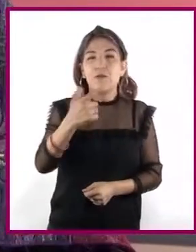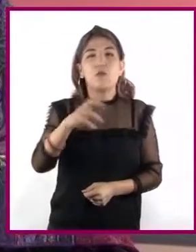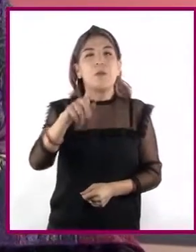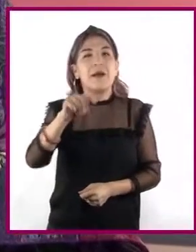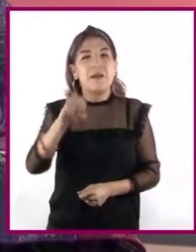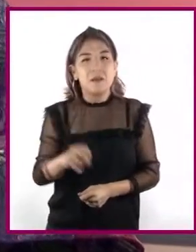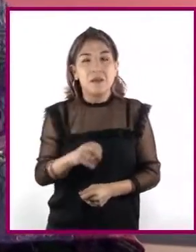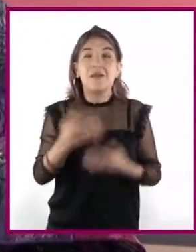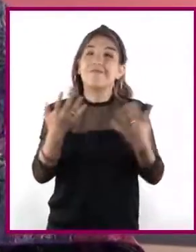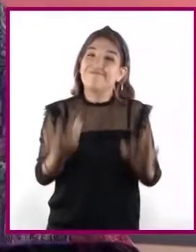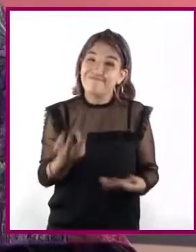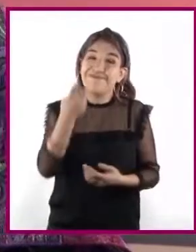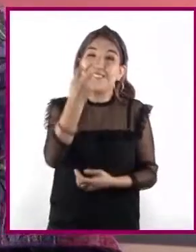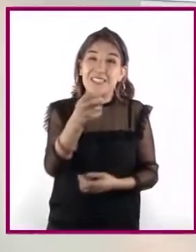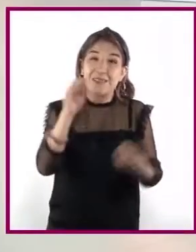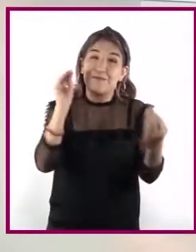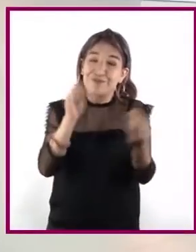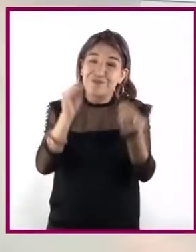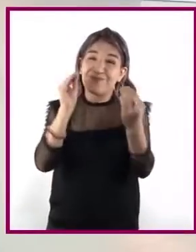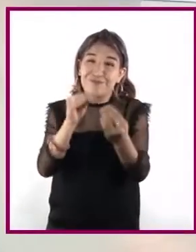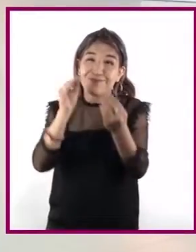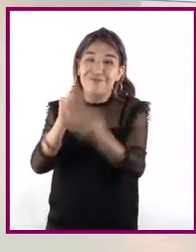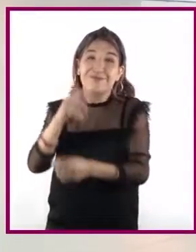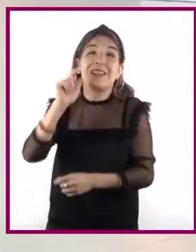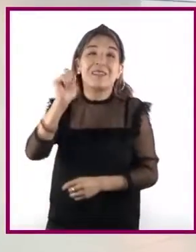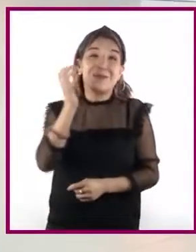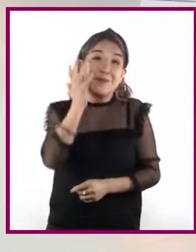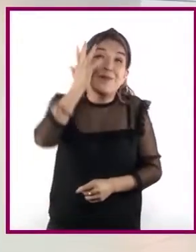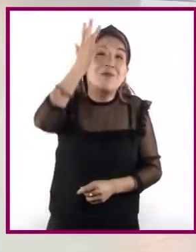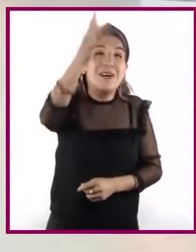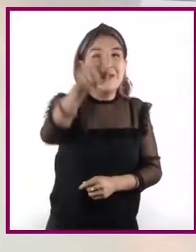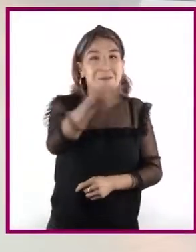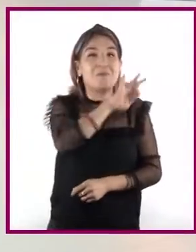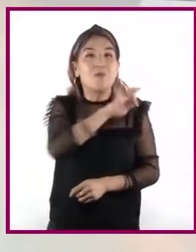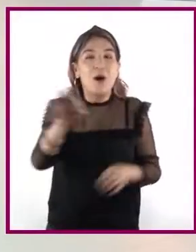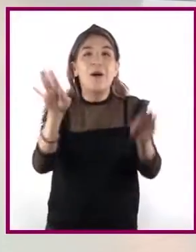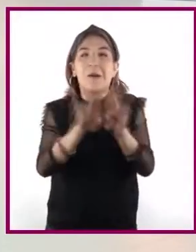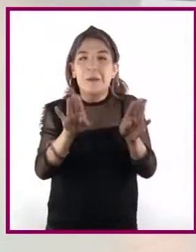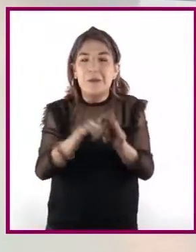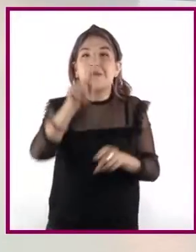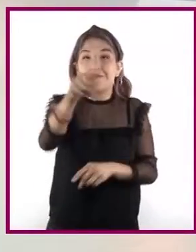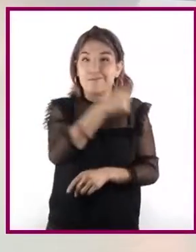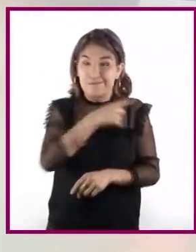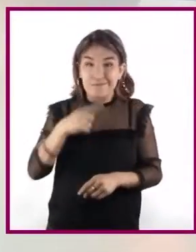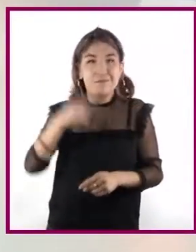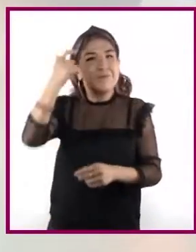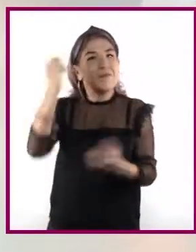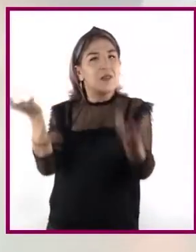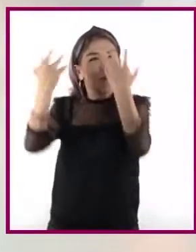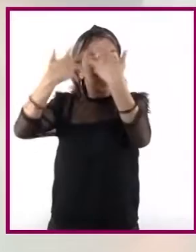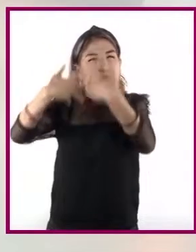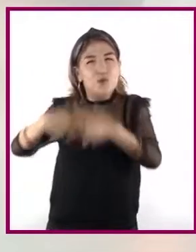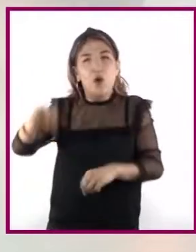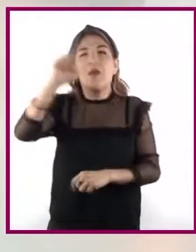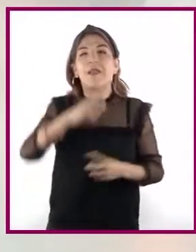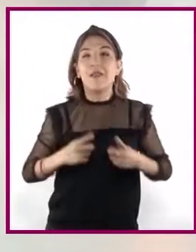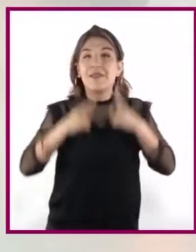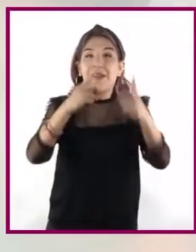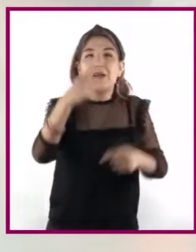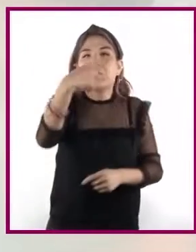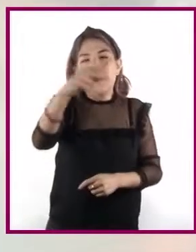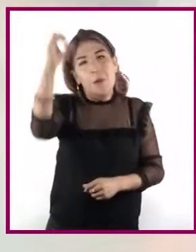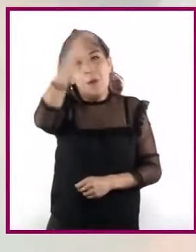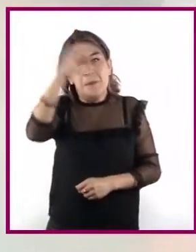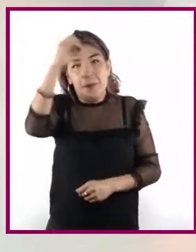Muchas discusiones les aguardan, en las que es preciso expresar opiniones. ¿Y qué mejor que